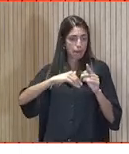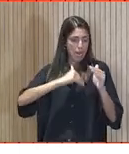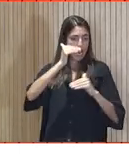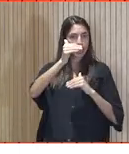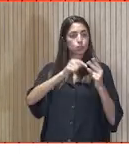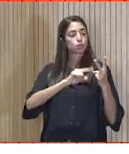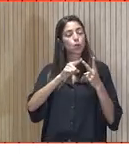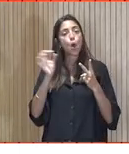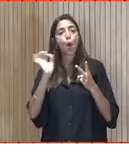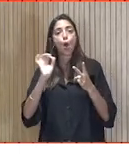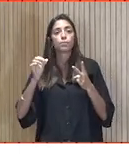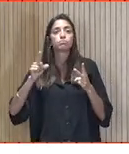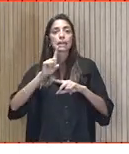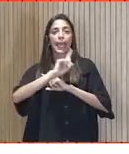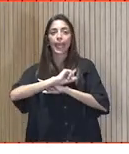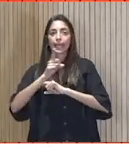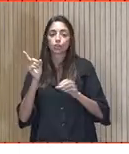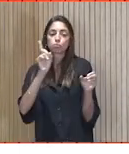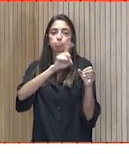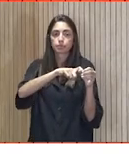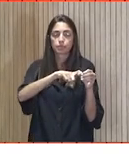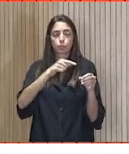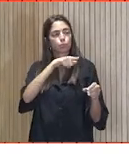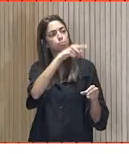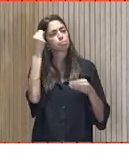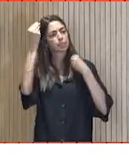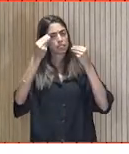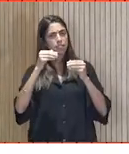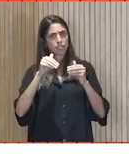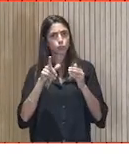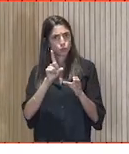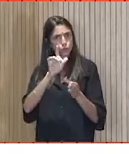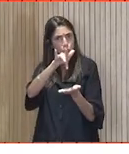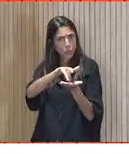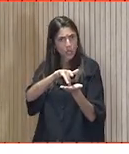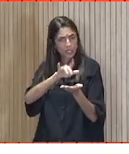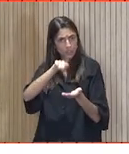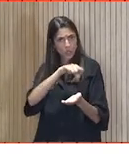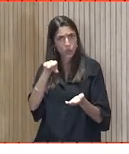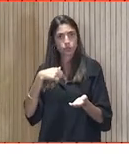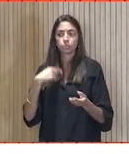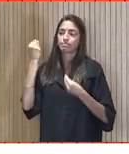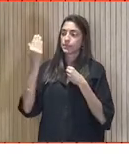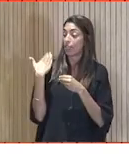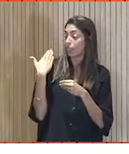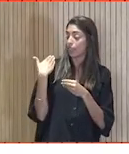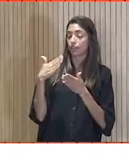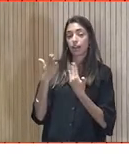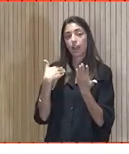meterse en el ejército. ¿Y va a salir adelante? Hace poco hablé con él y estaba bastante motivado, la verdad.